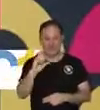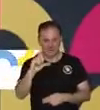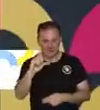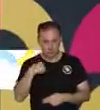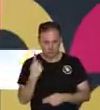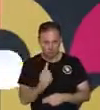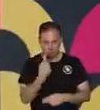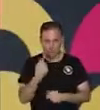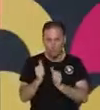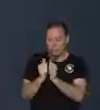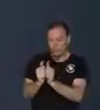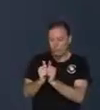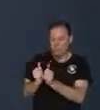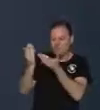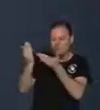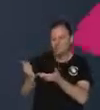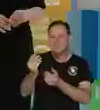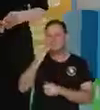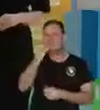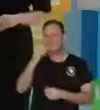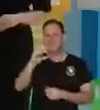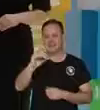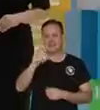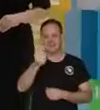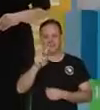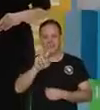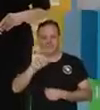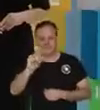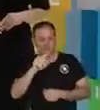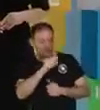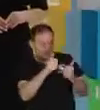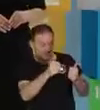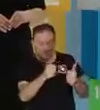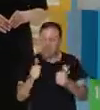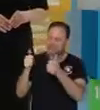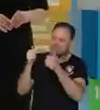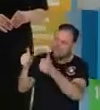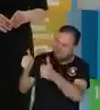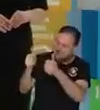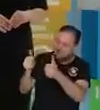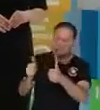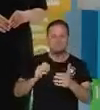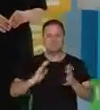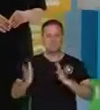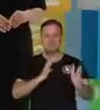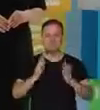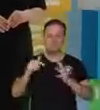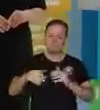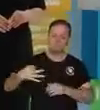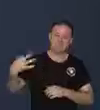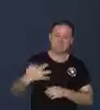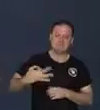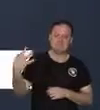Tengo el gusto de que me acompañe mi compañero David Chamorro. ¿Cómo estás, David? ¿Qué tal, Mabel? ¿Cómo estás? Un gusto compartir contigo en esta jornada tan espectacular